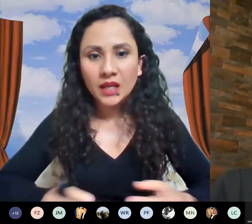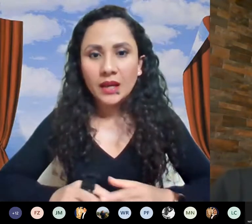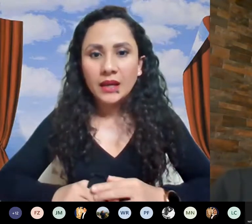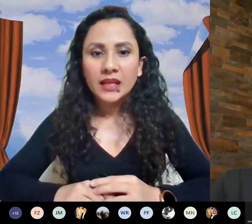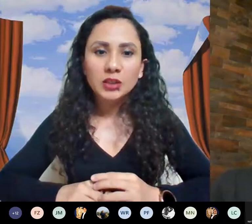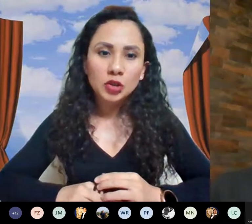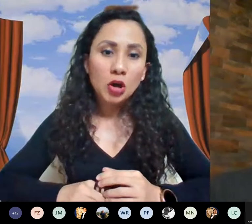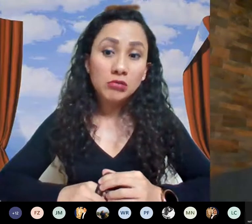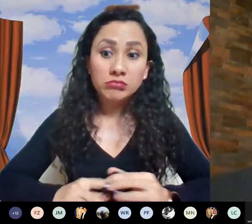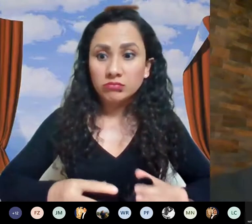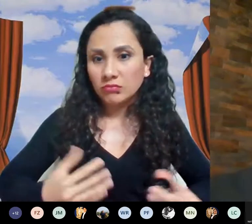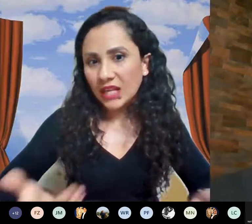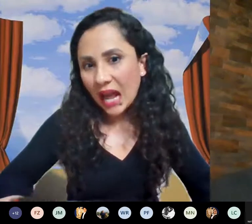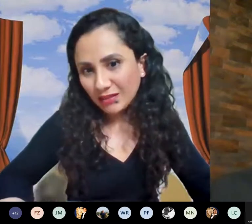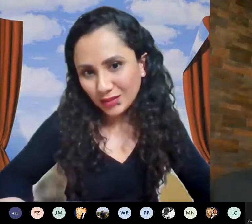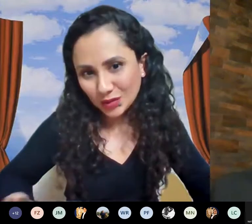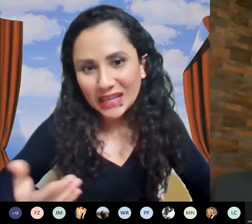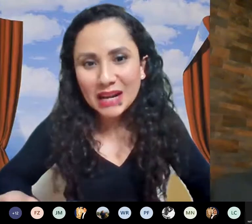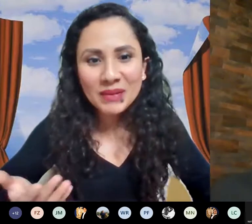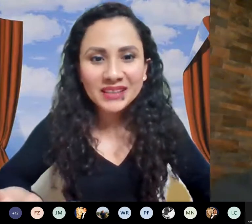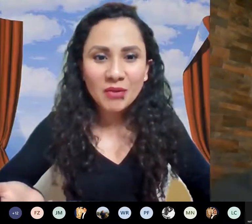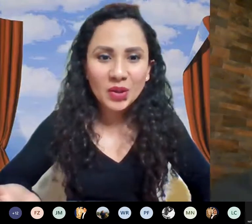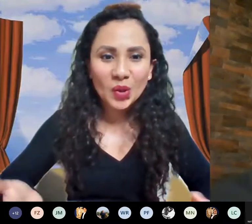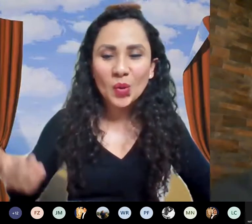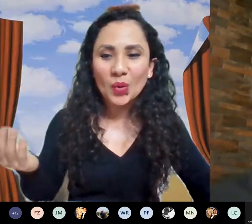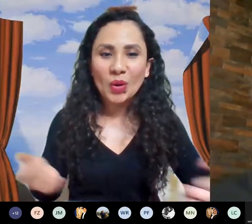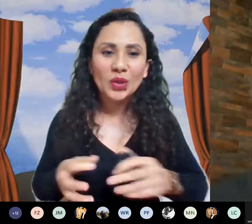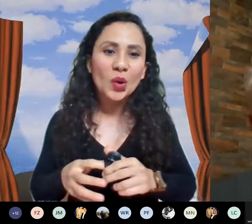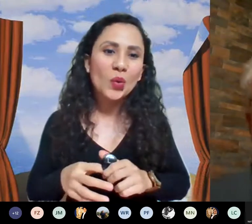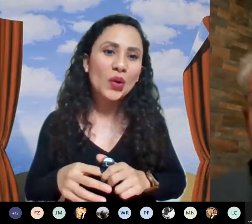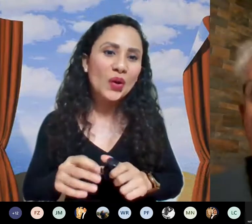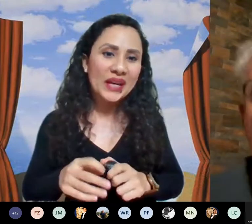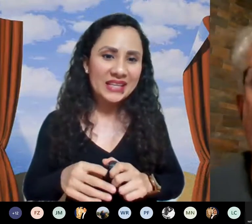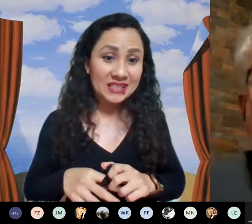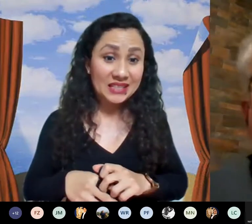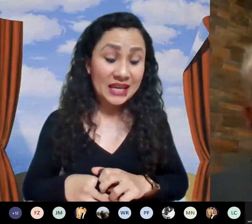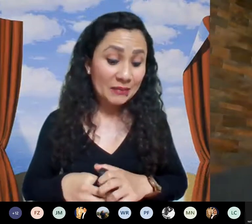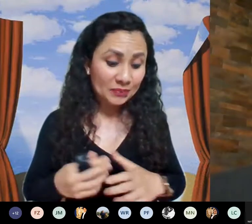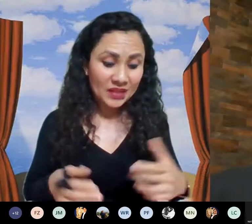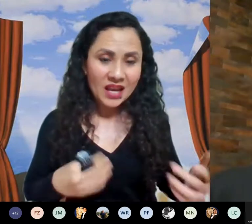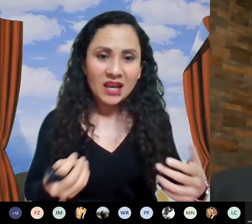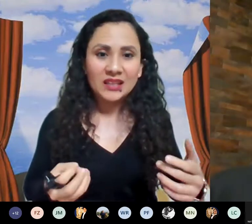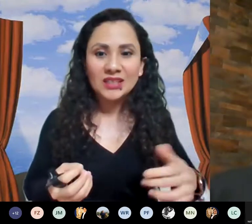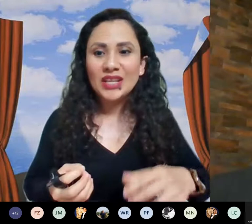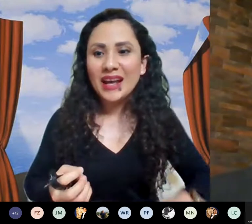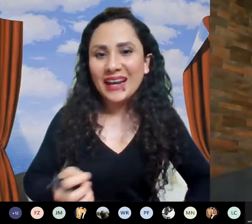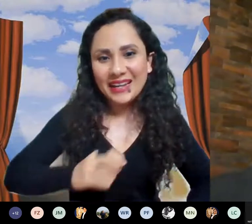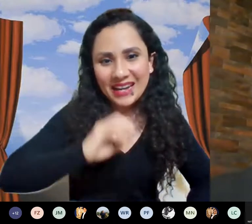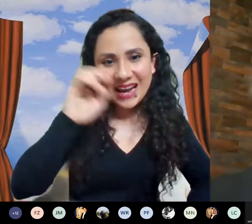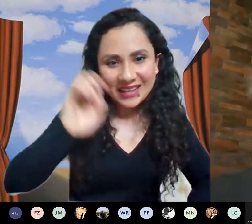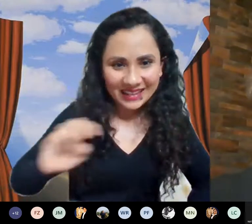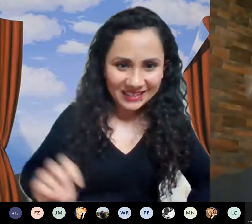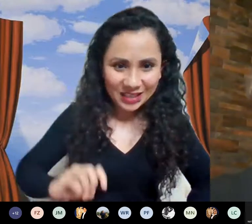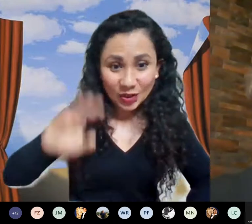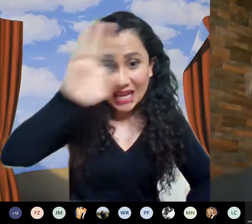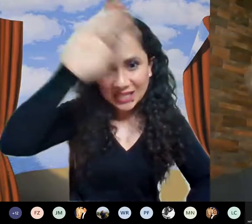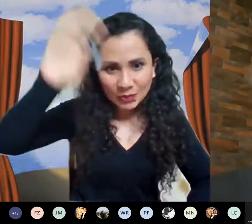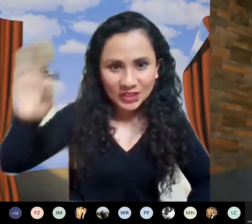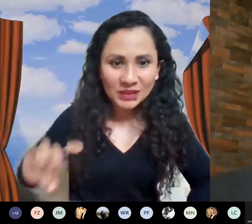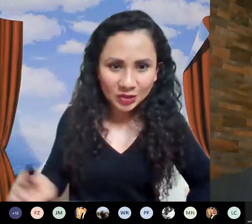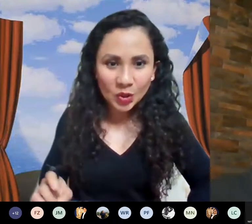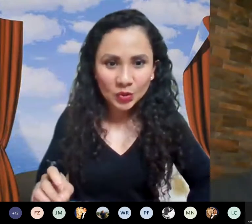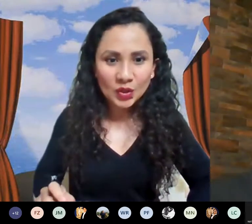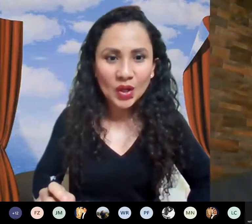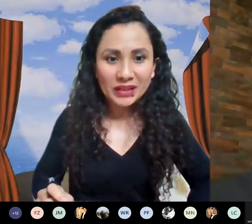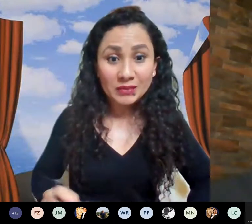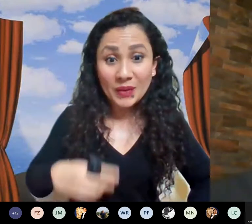que son grandes o sea realmente cuando uno quisiera generar todas